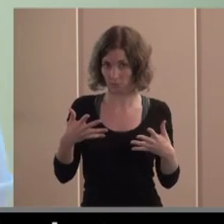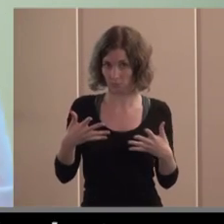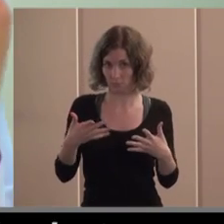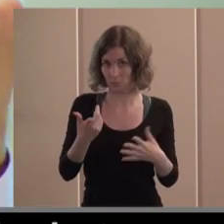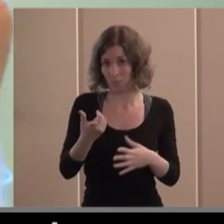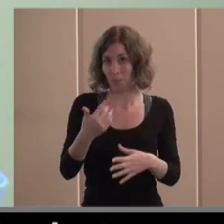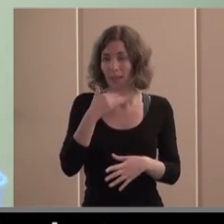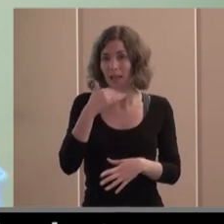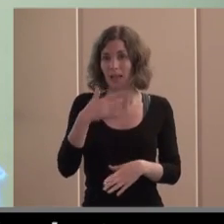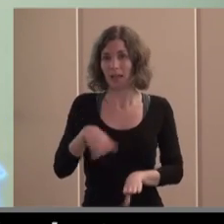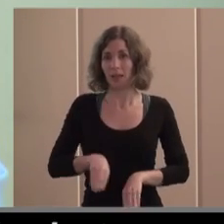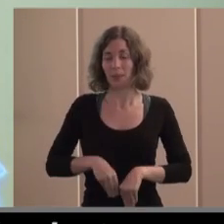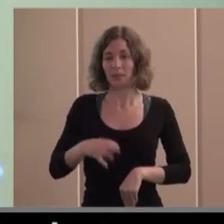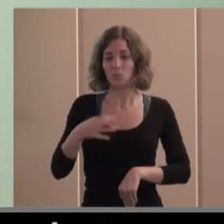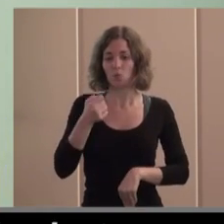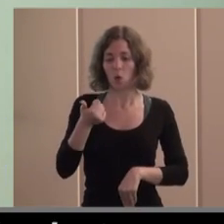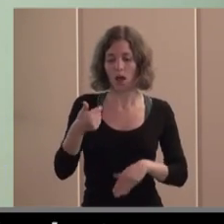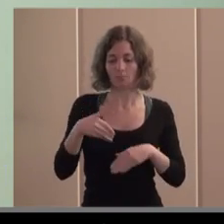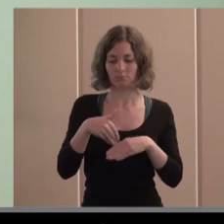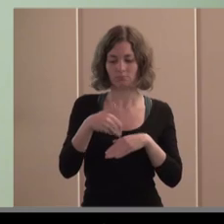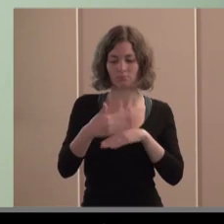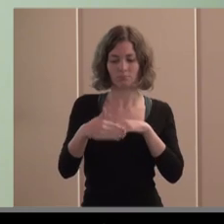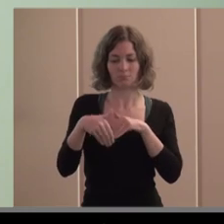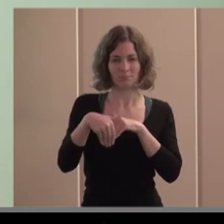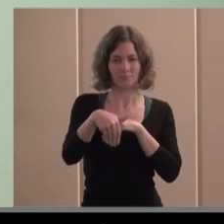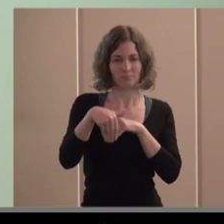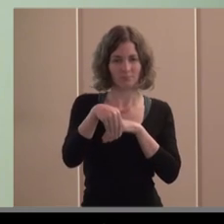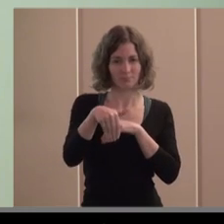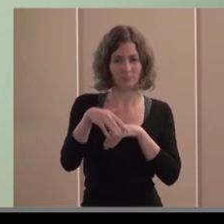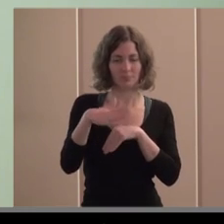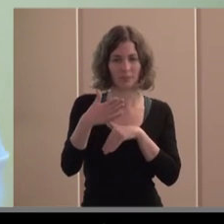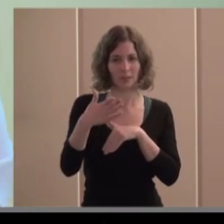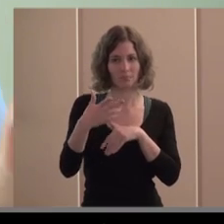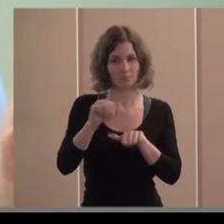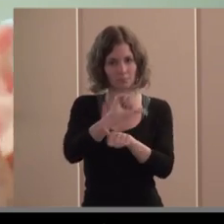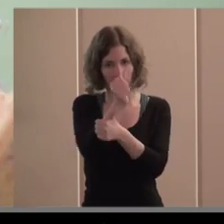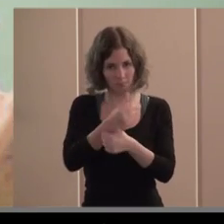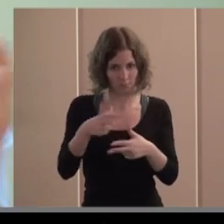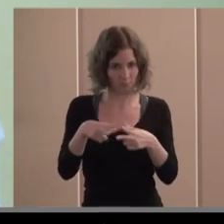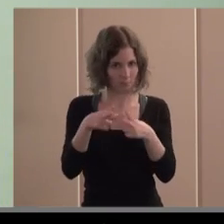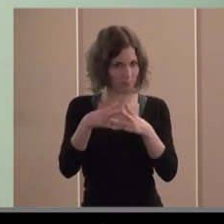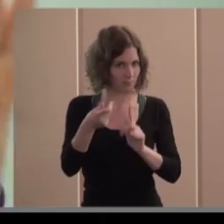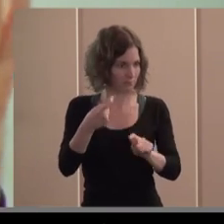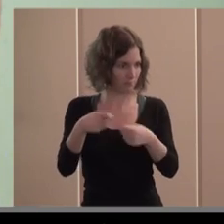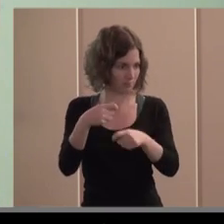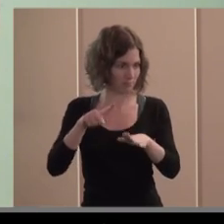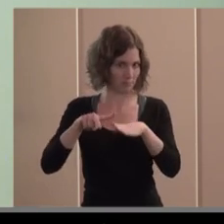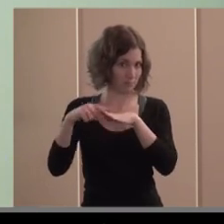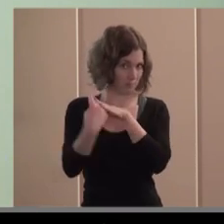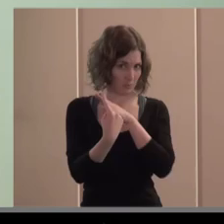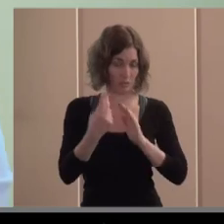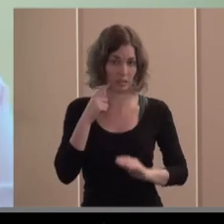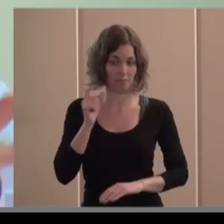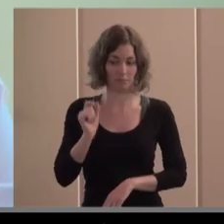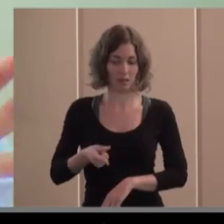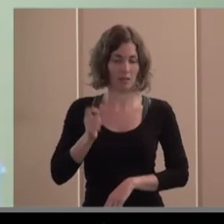forma cortoplacista la forma de la sociedad mercantil por acciones como esa es la mayoritaria en estos momentos